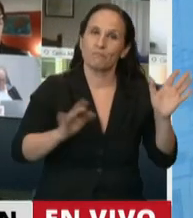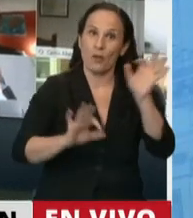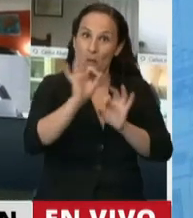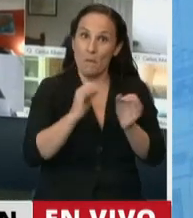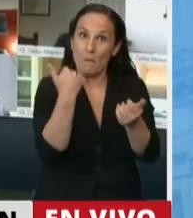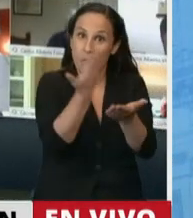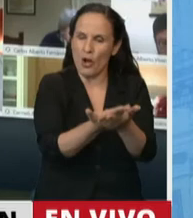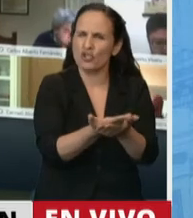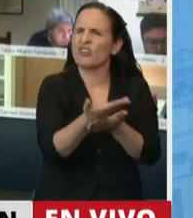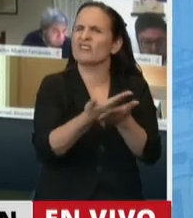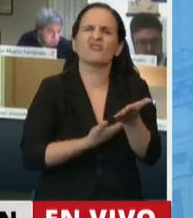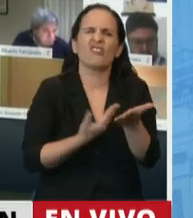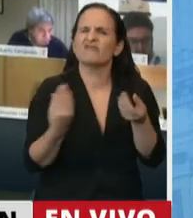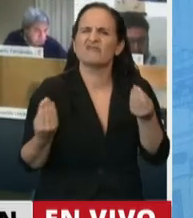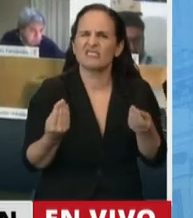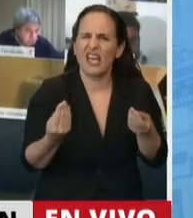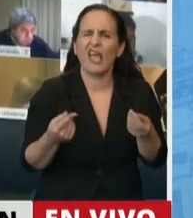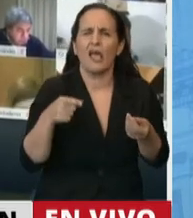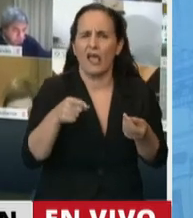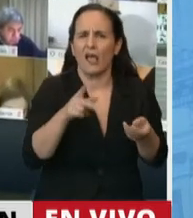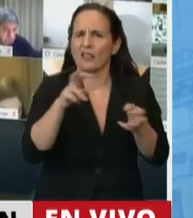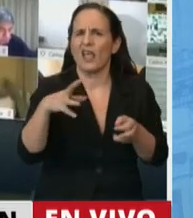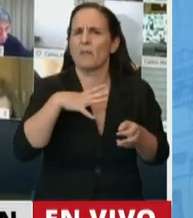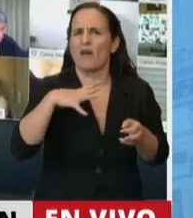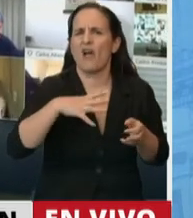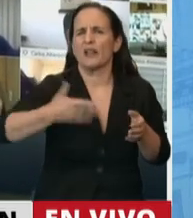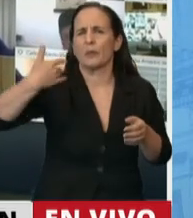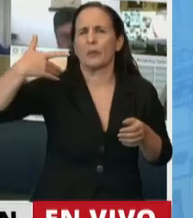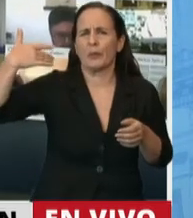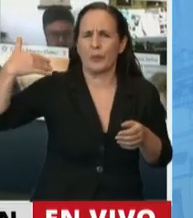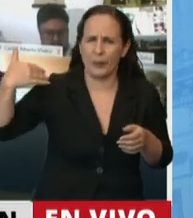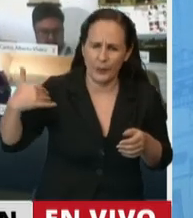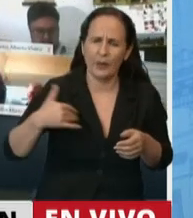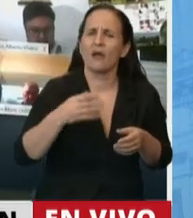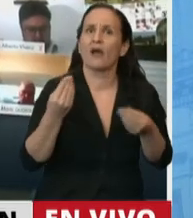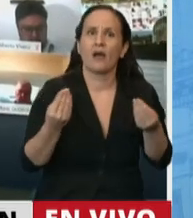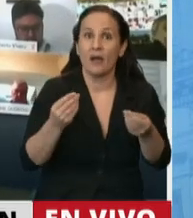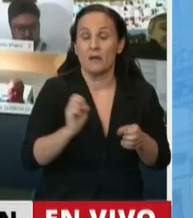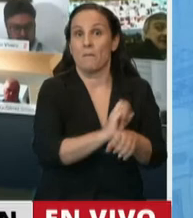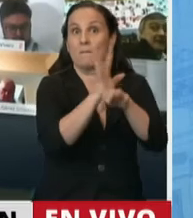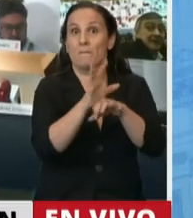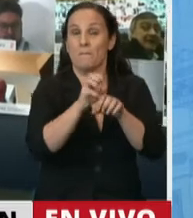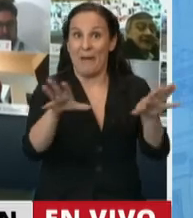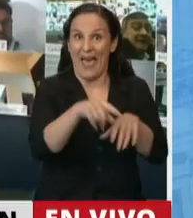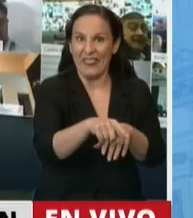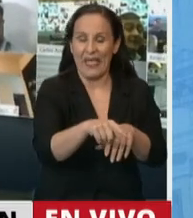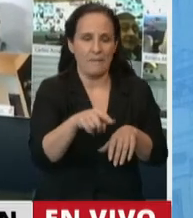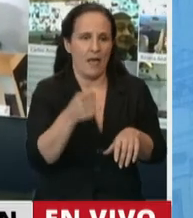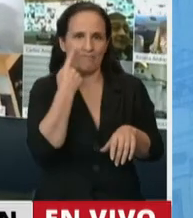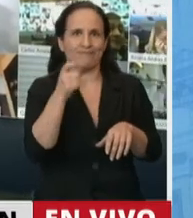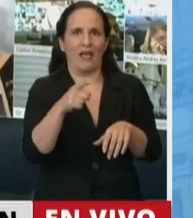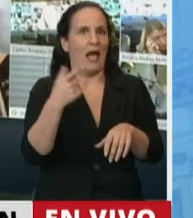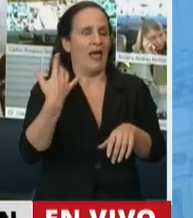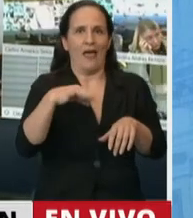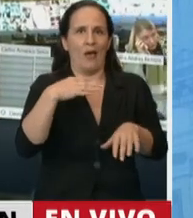apunta a atender una necesidad que tenemos pendiente desde hace años y que esta pandemia ha convertido en urgencia.